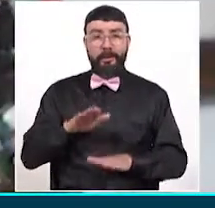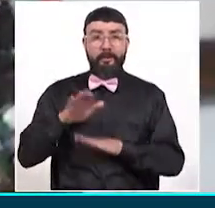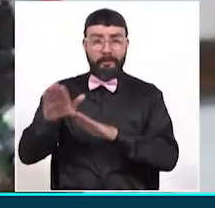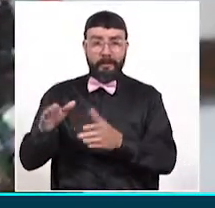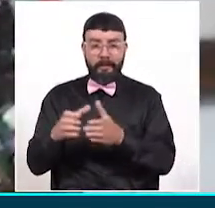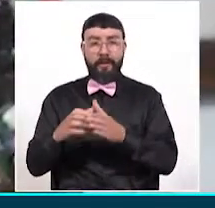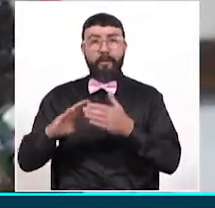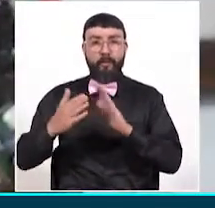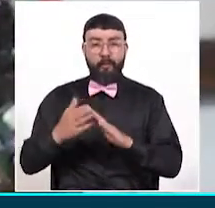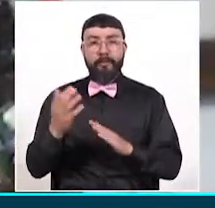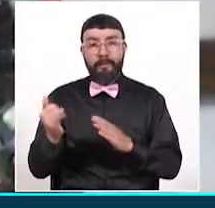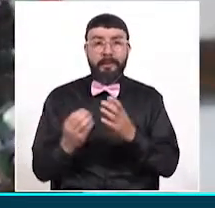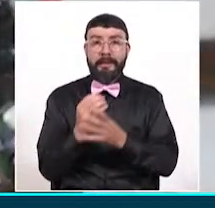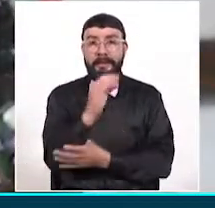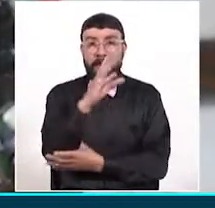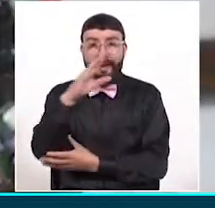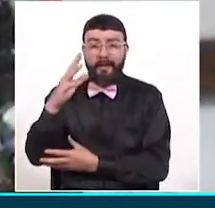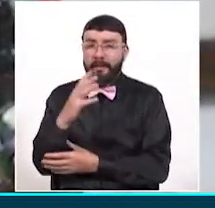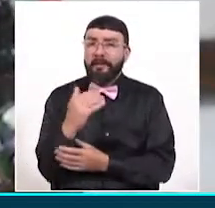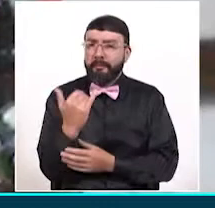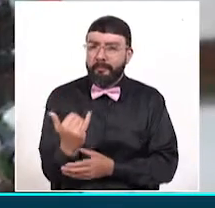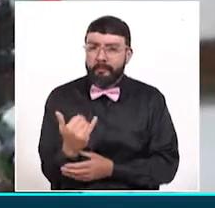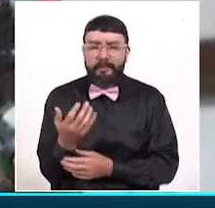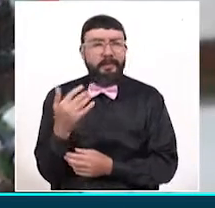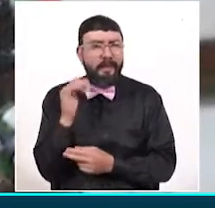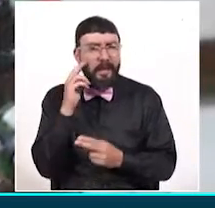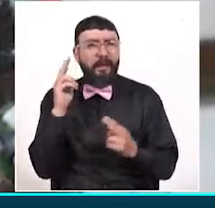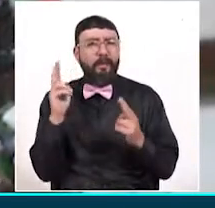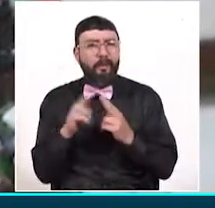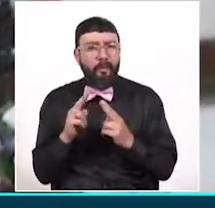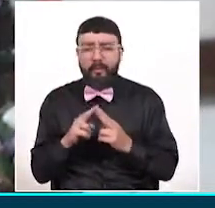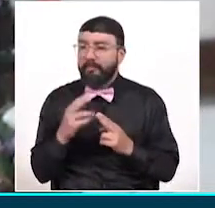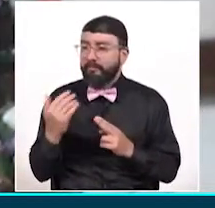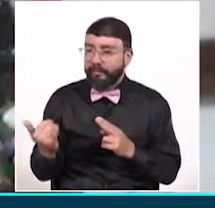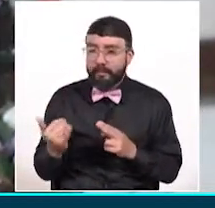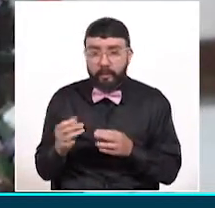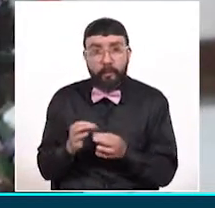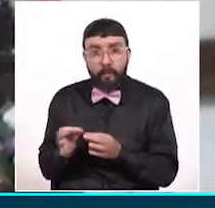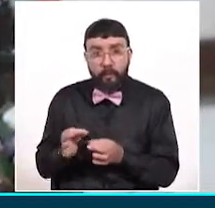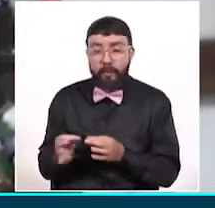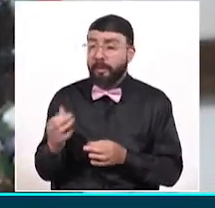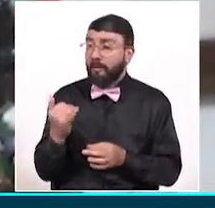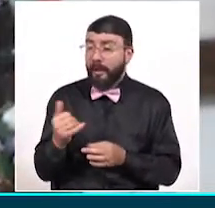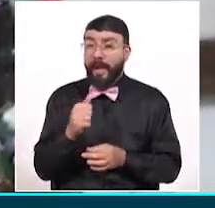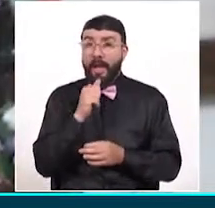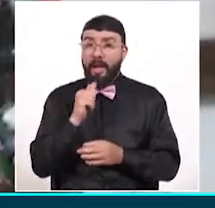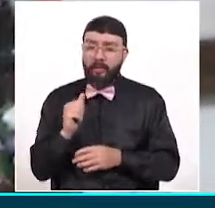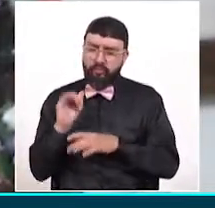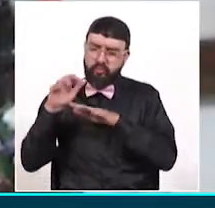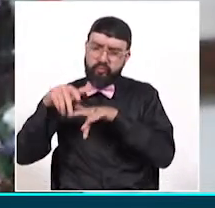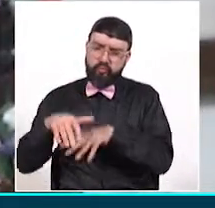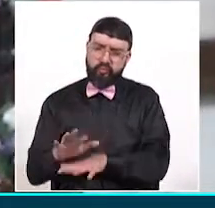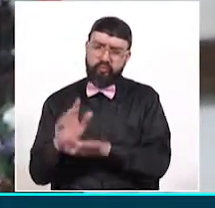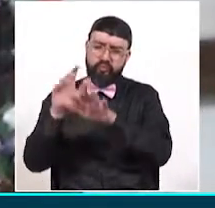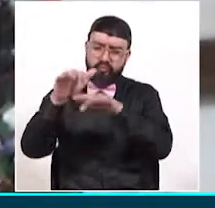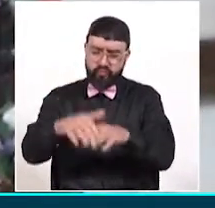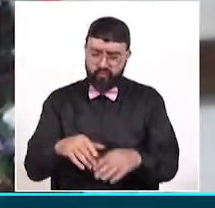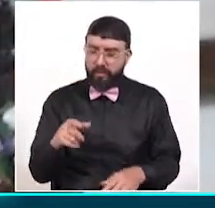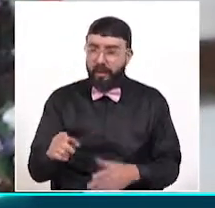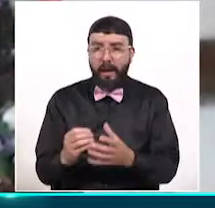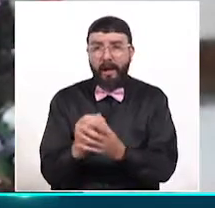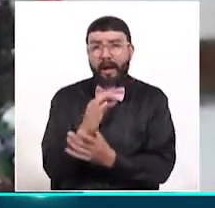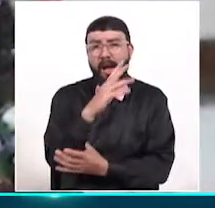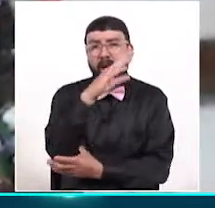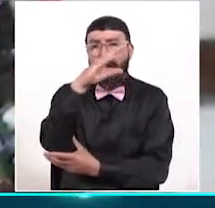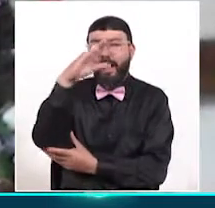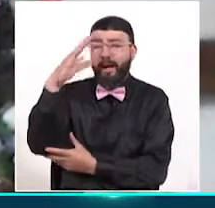salentina, sabiendo que Salento es un municipio hídrico, es cuna del árbol nacional, es